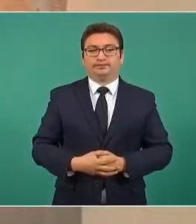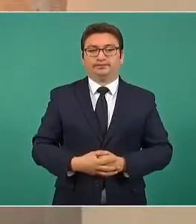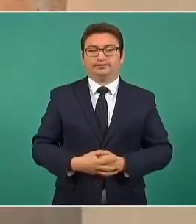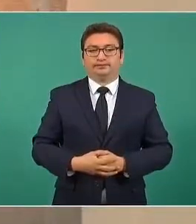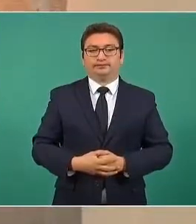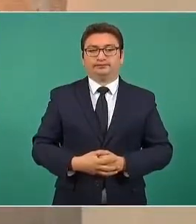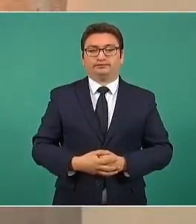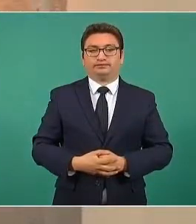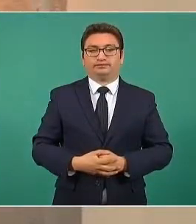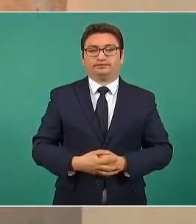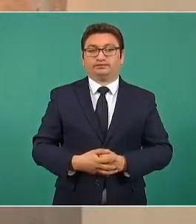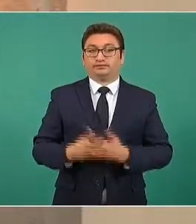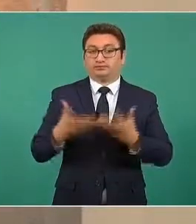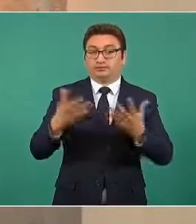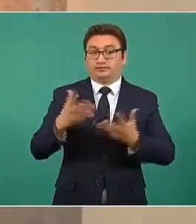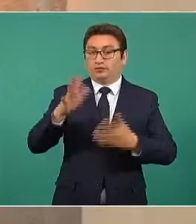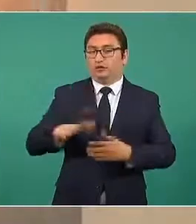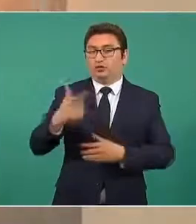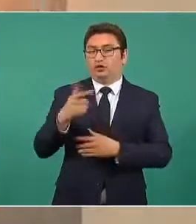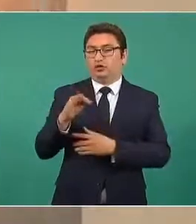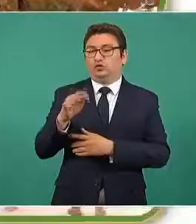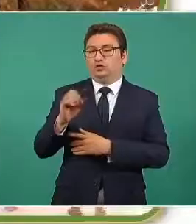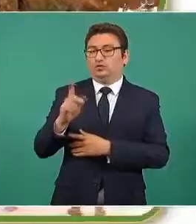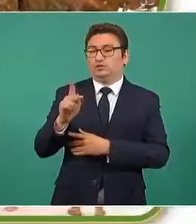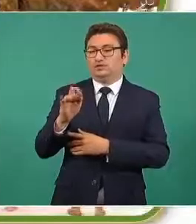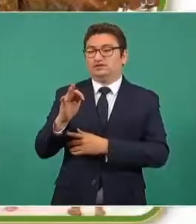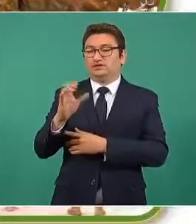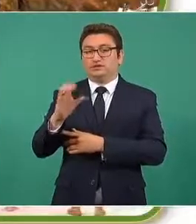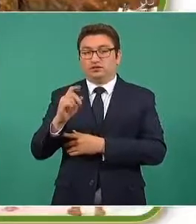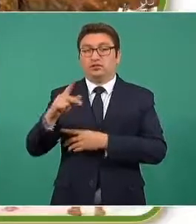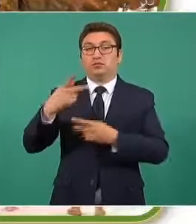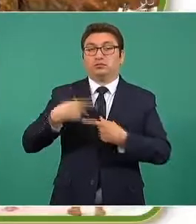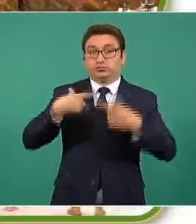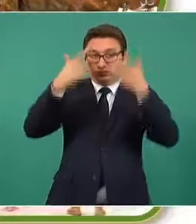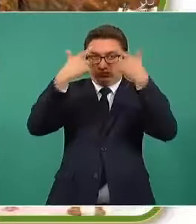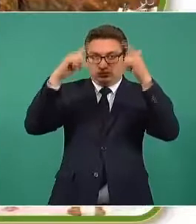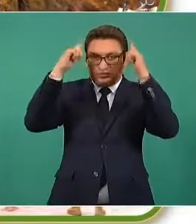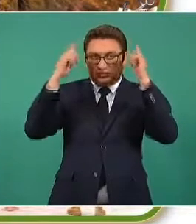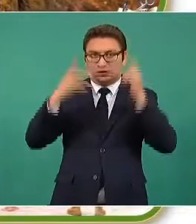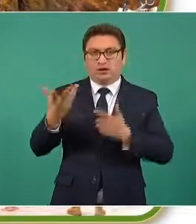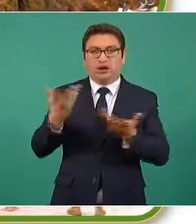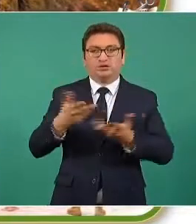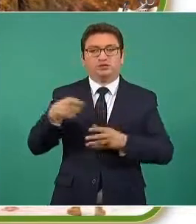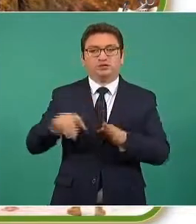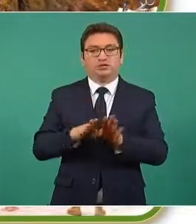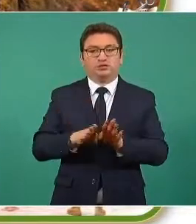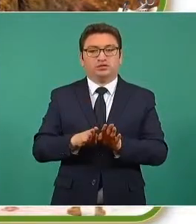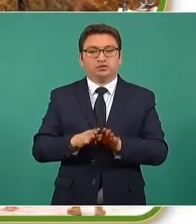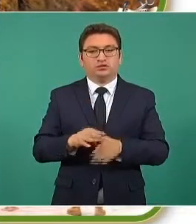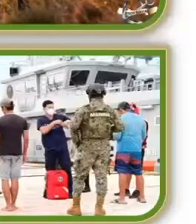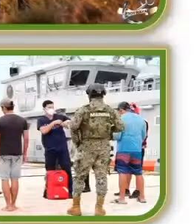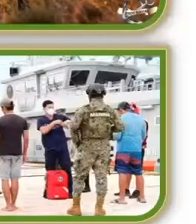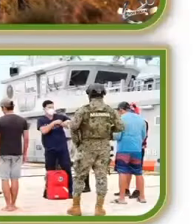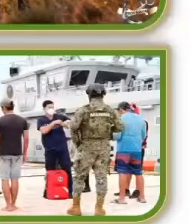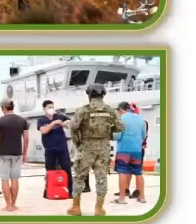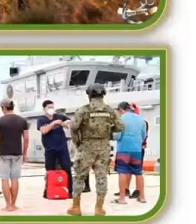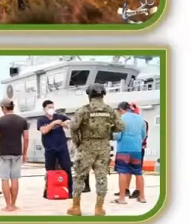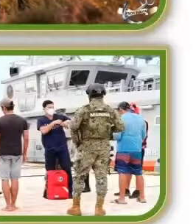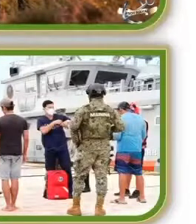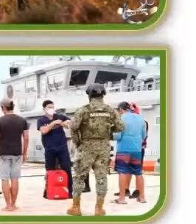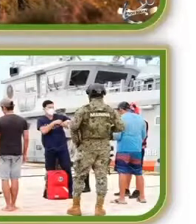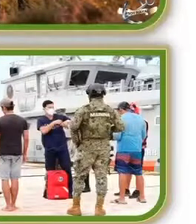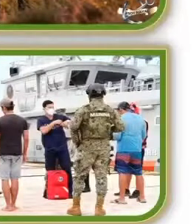respecto a las operaciones en el Golfo y Pacífico, de operaciones de infantería de marina, donde hay desplegados 7 mil 121